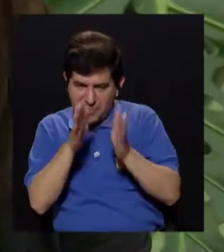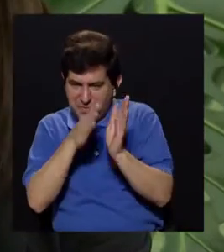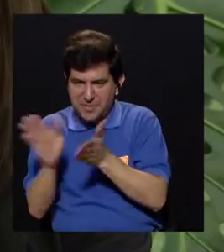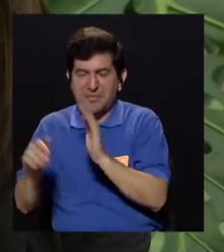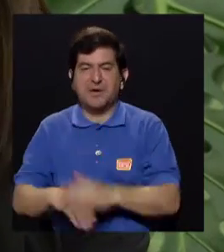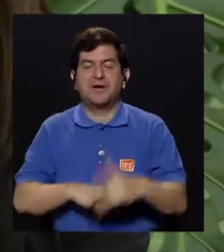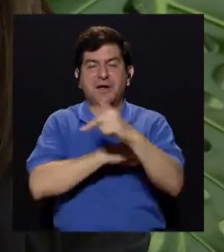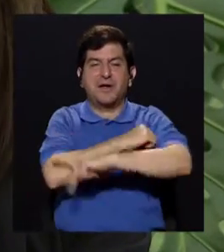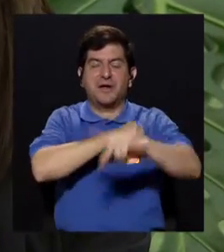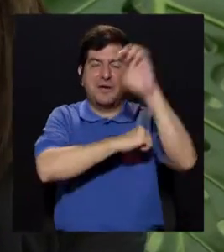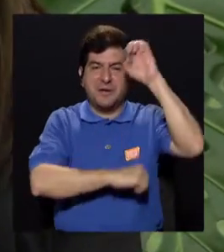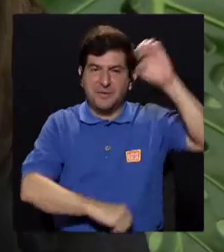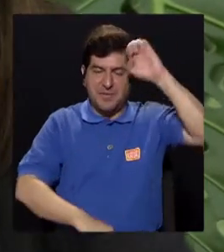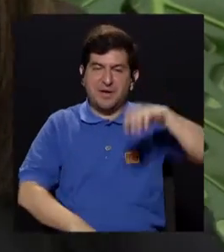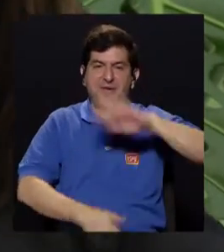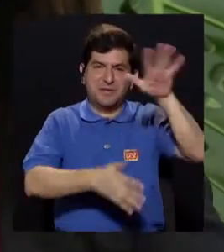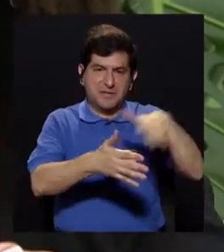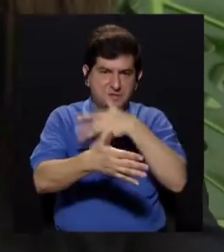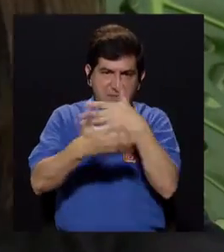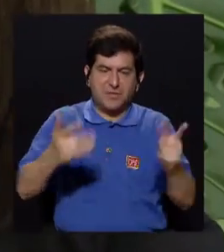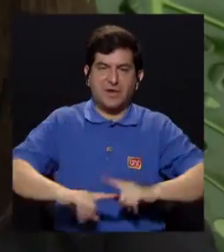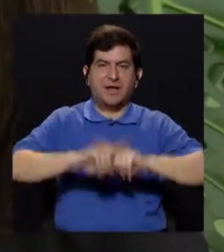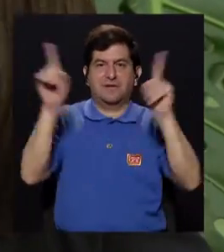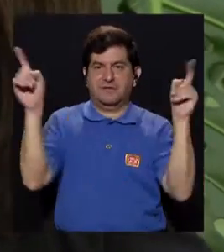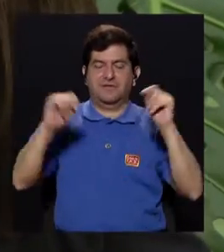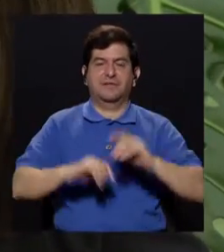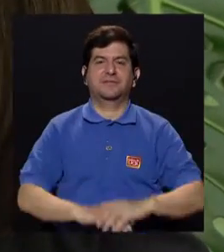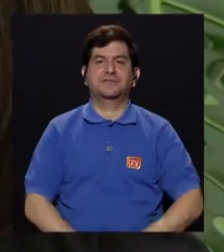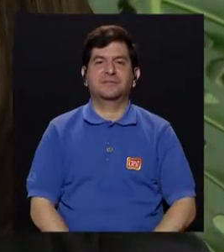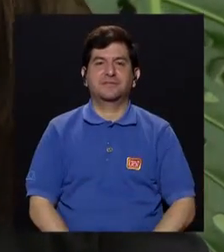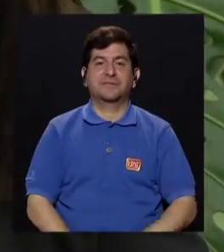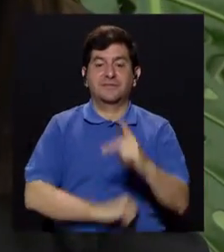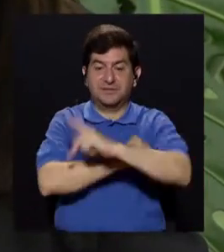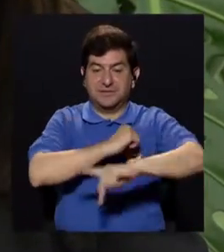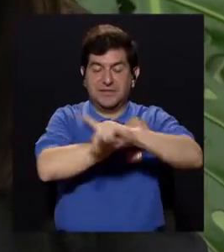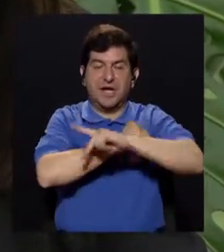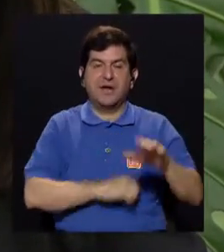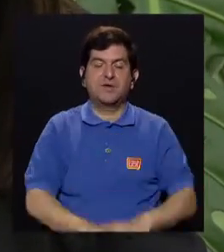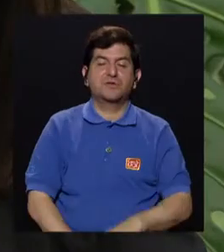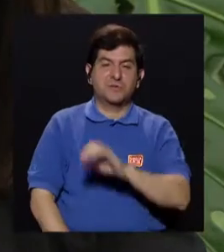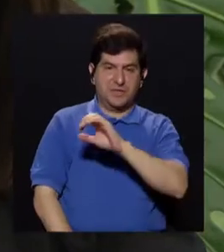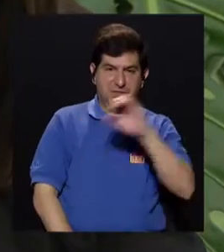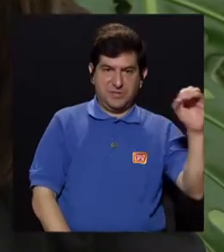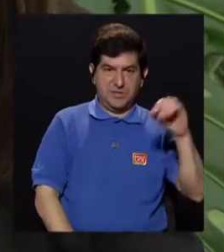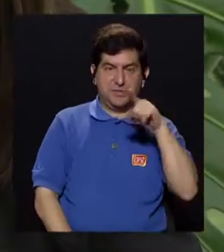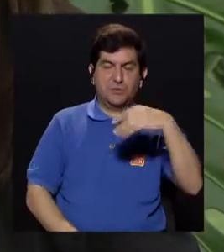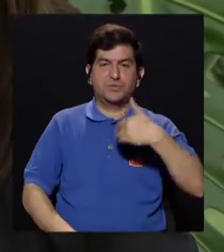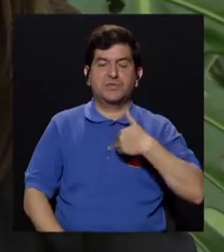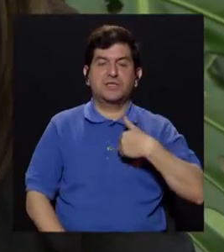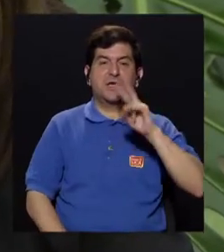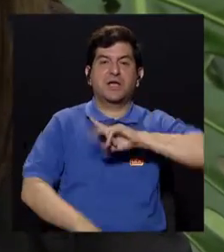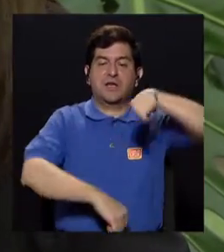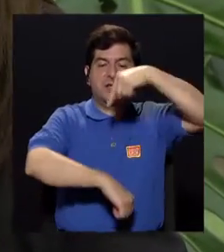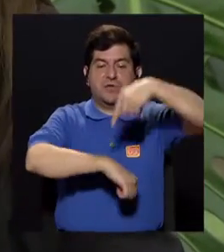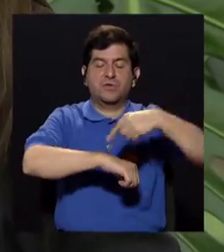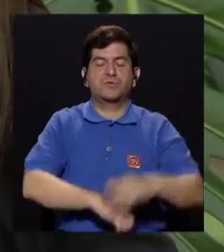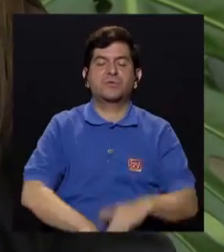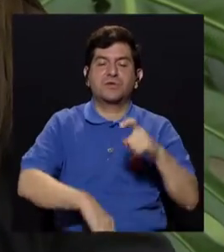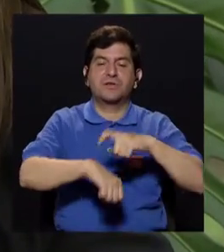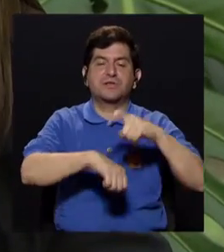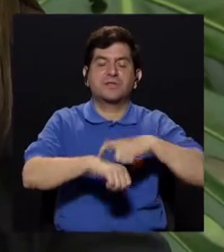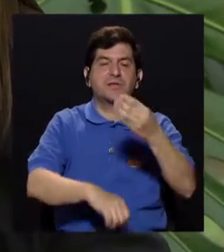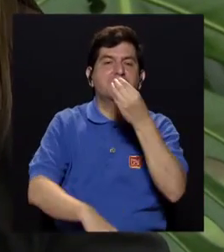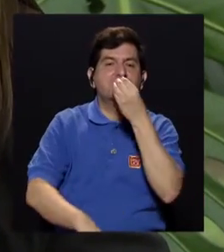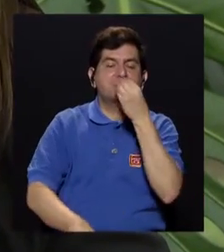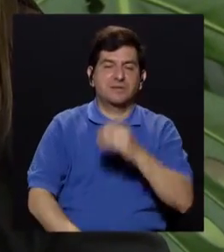preparar. Y los países europeos tienen horarios muy diferentes a los países occidentales en el sentido de que usted puede tener dos horas